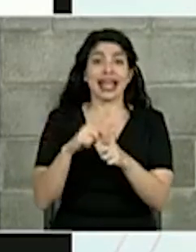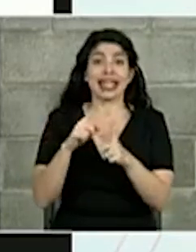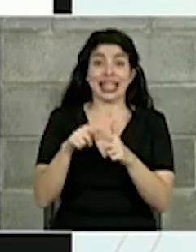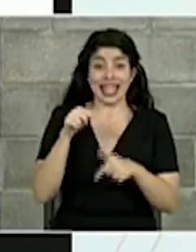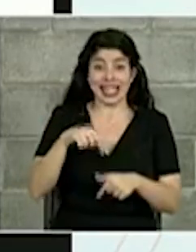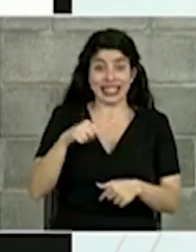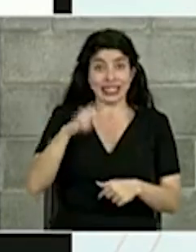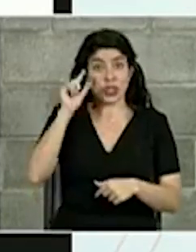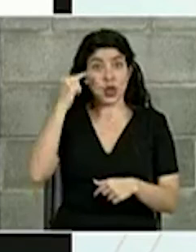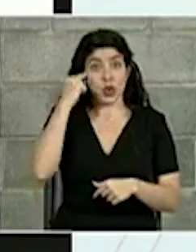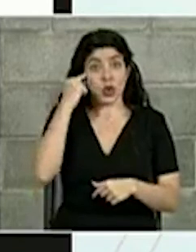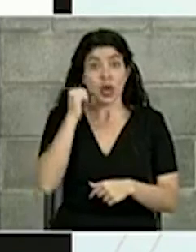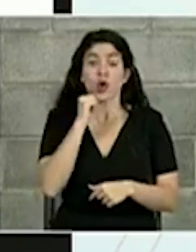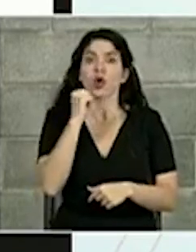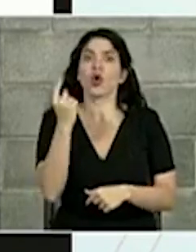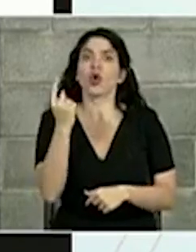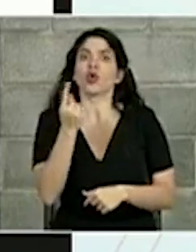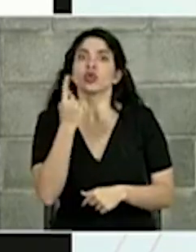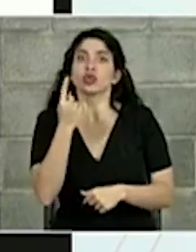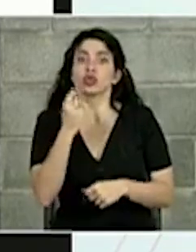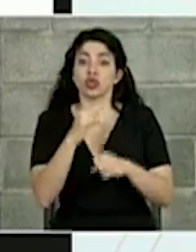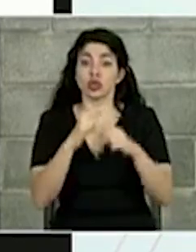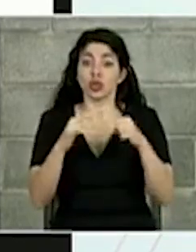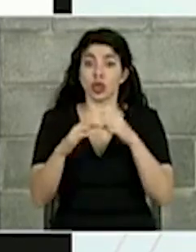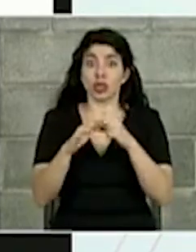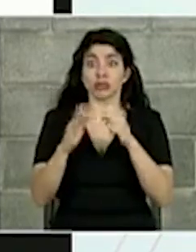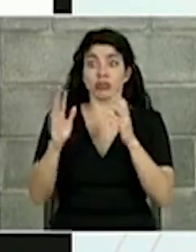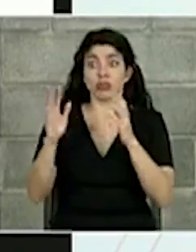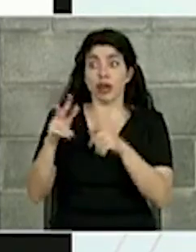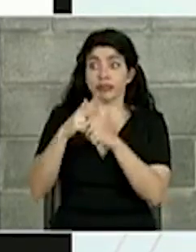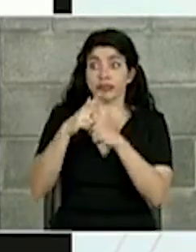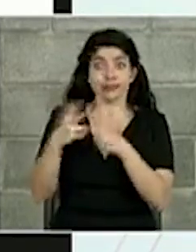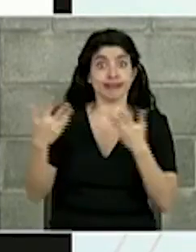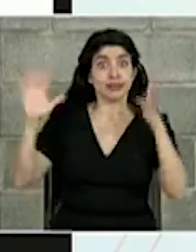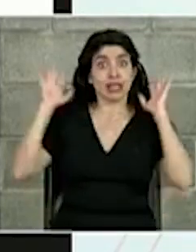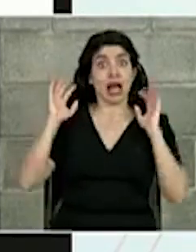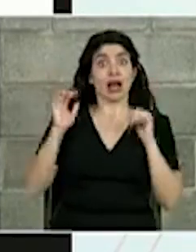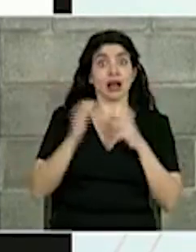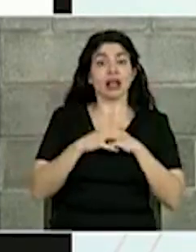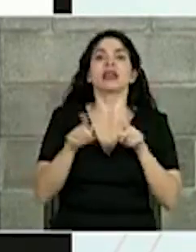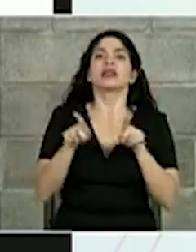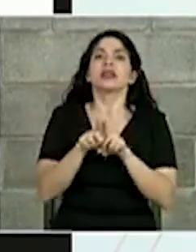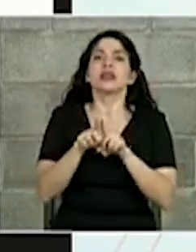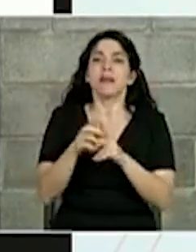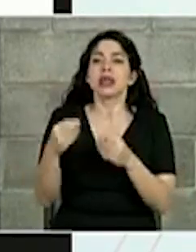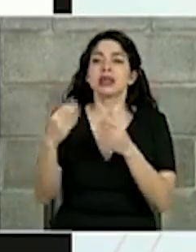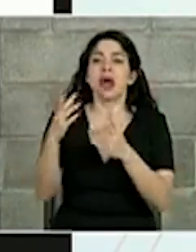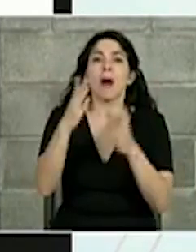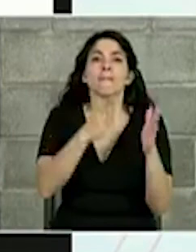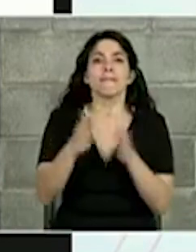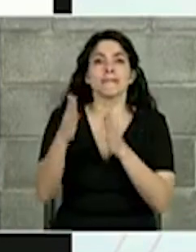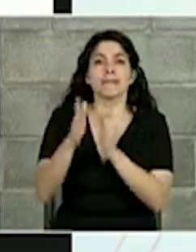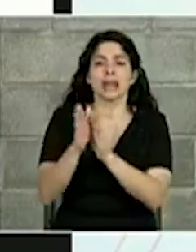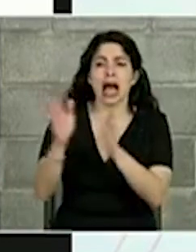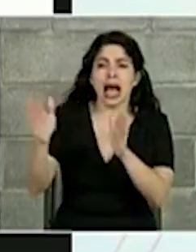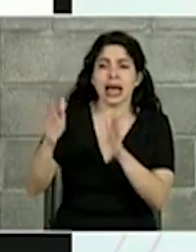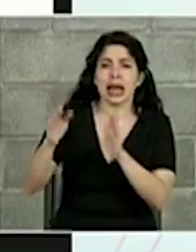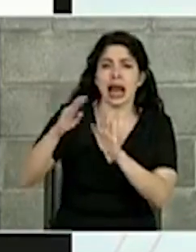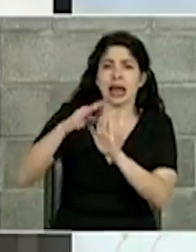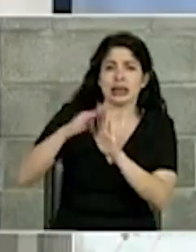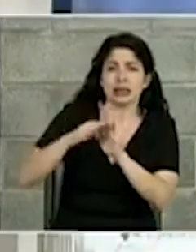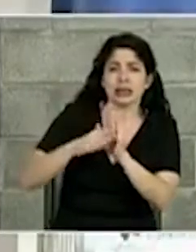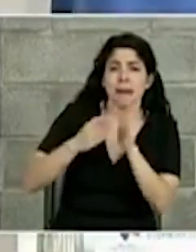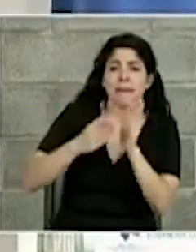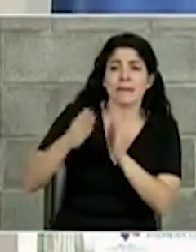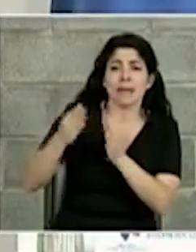esta administración no solamente dejará a la isla completamente restaurada, sino que generará un plan maestro comprensivo y una ruta